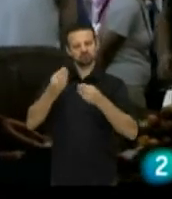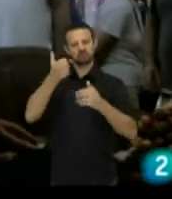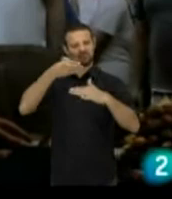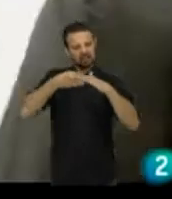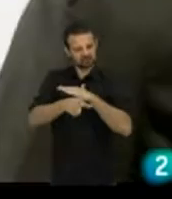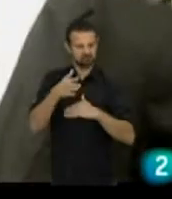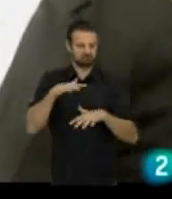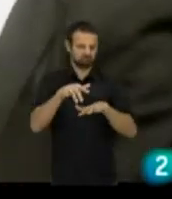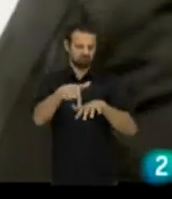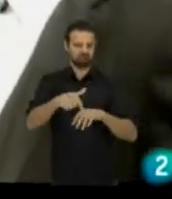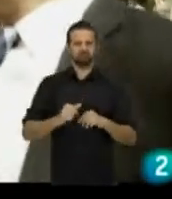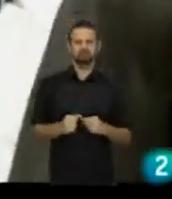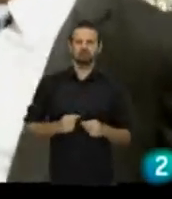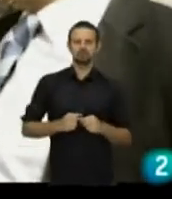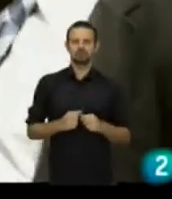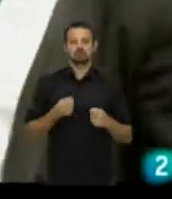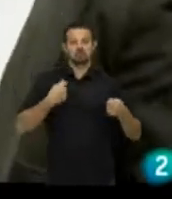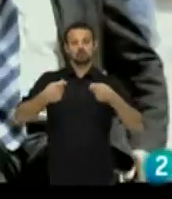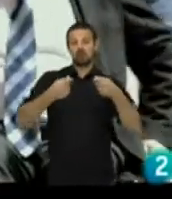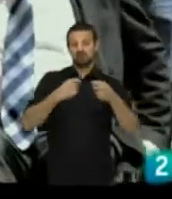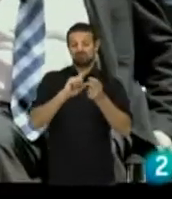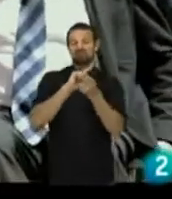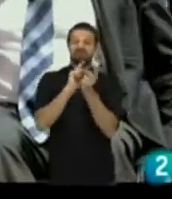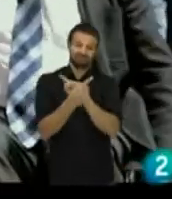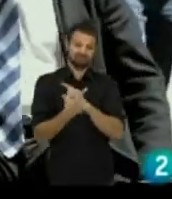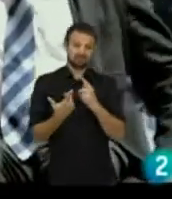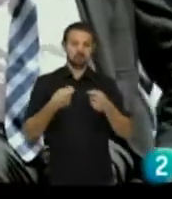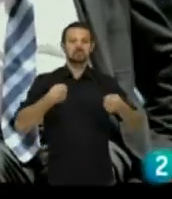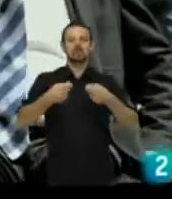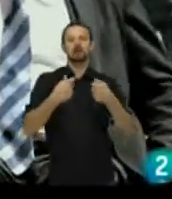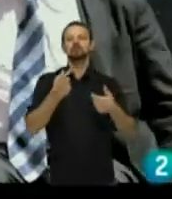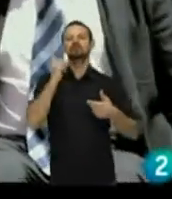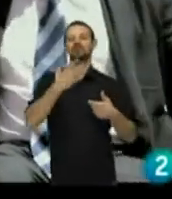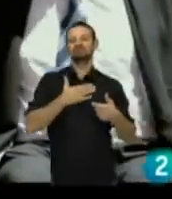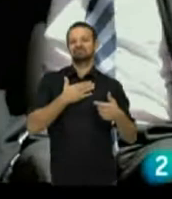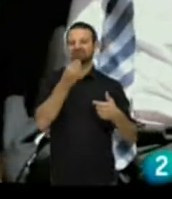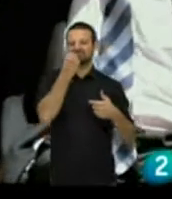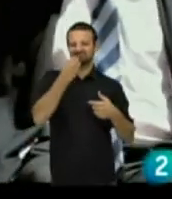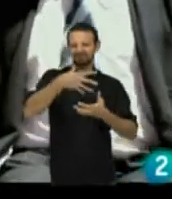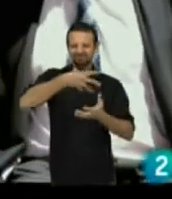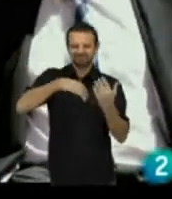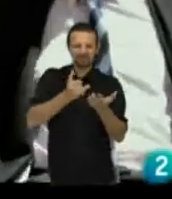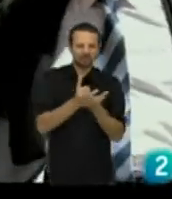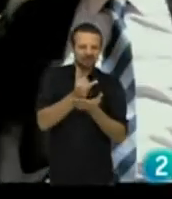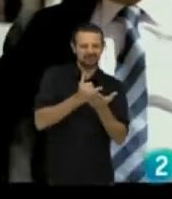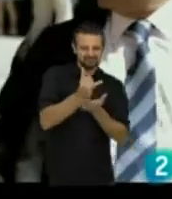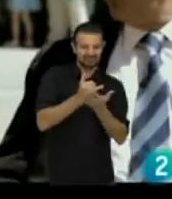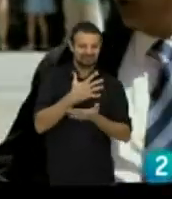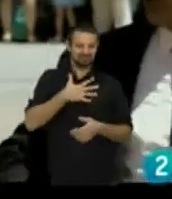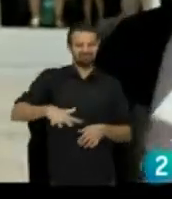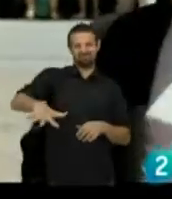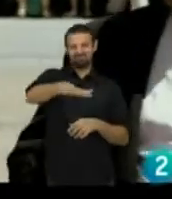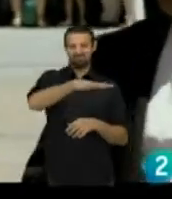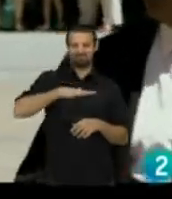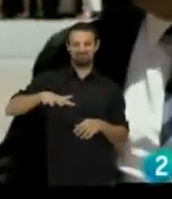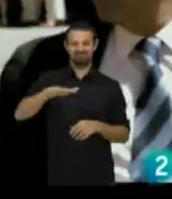útil y más accesible. Y eso sí, el mercado también ha cambiado un poco, porque antes eran solo productos autóctonos de los